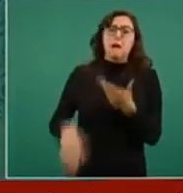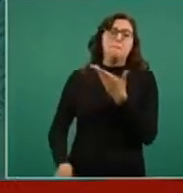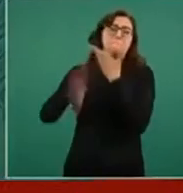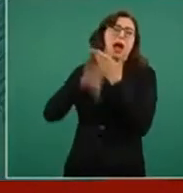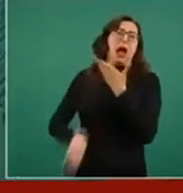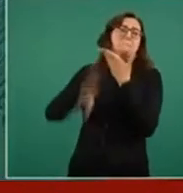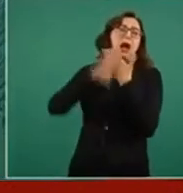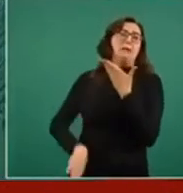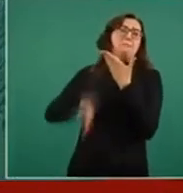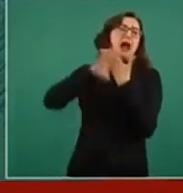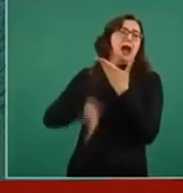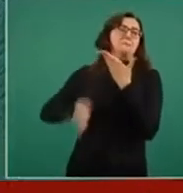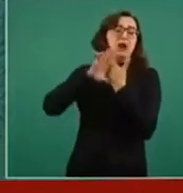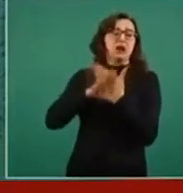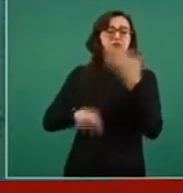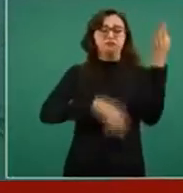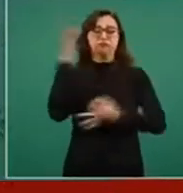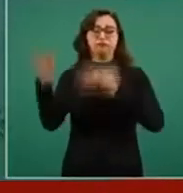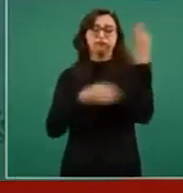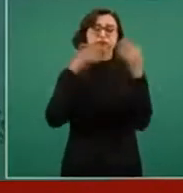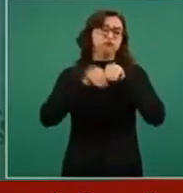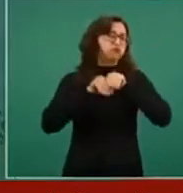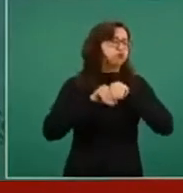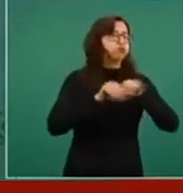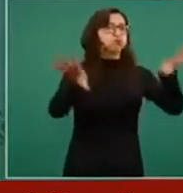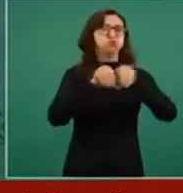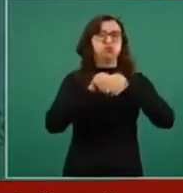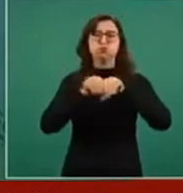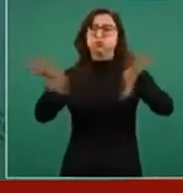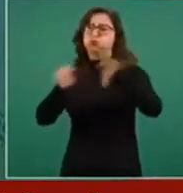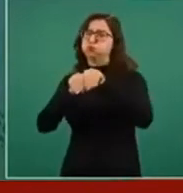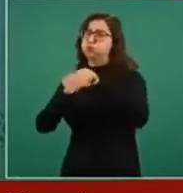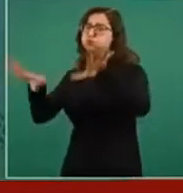contra de la mayoría de los medios de información.